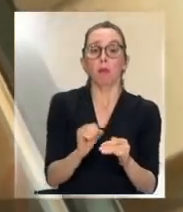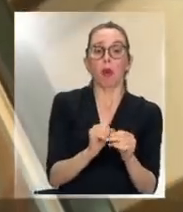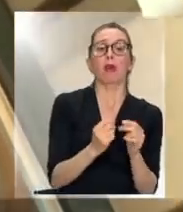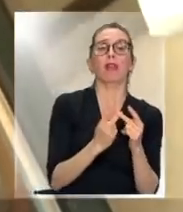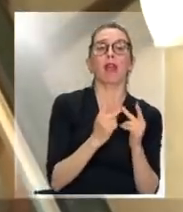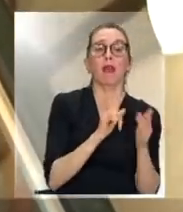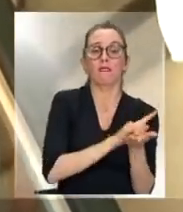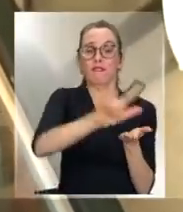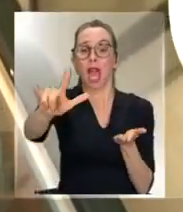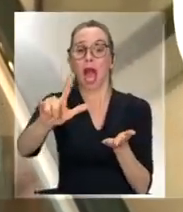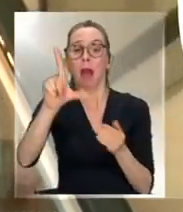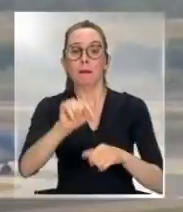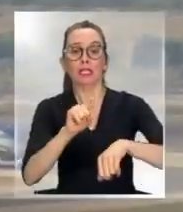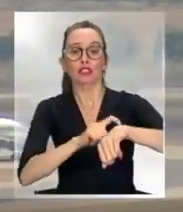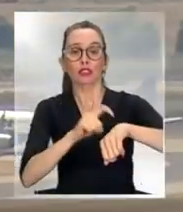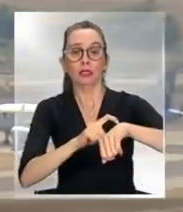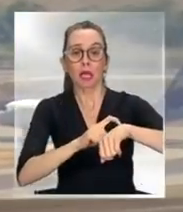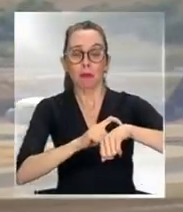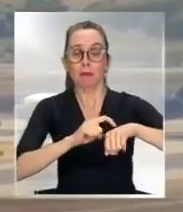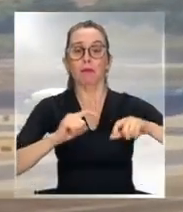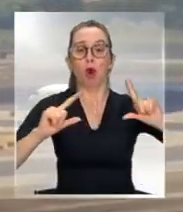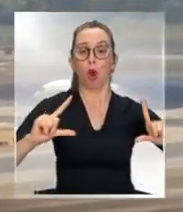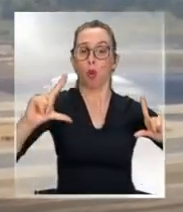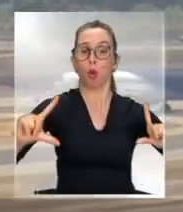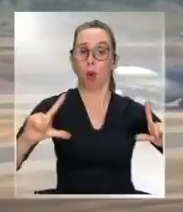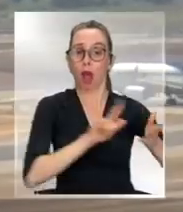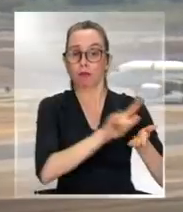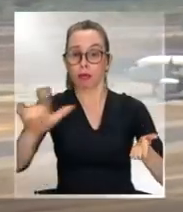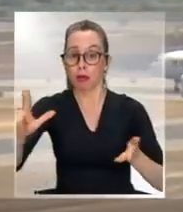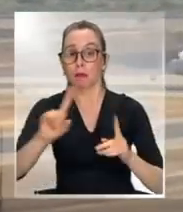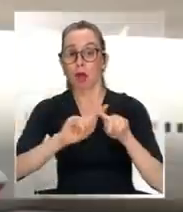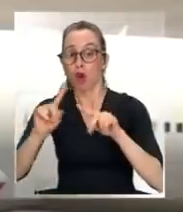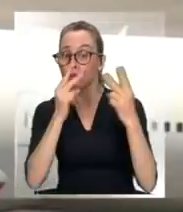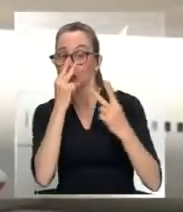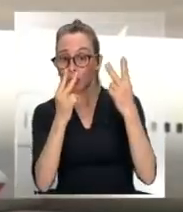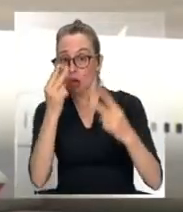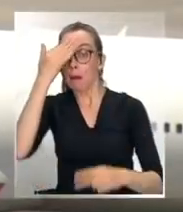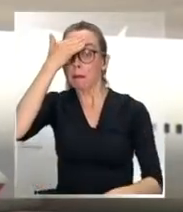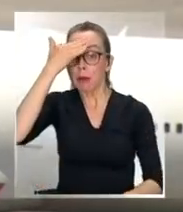tiempo. Pero que para otros revierte cierto grado de preocupación.